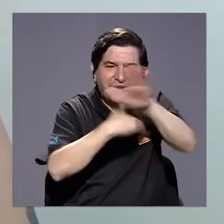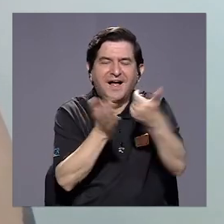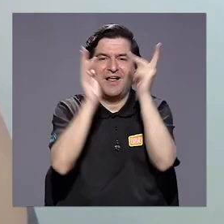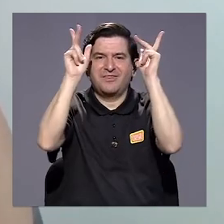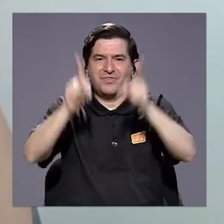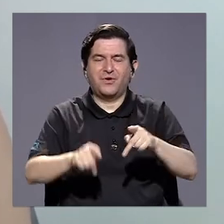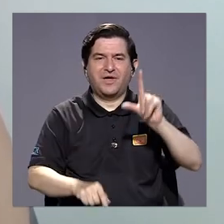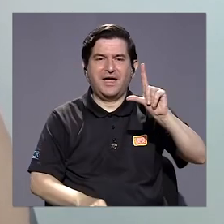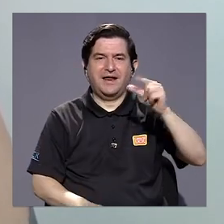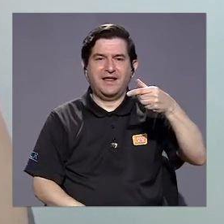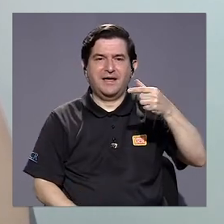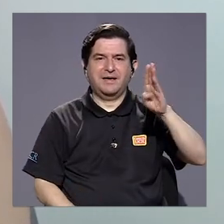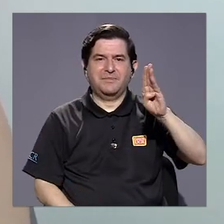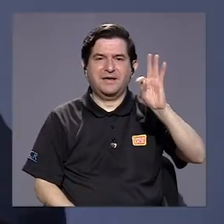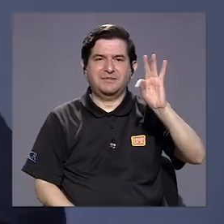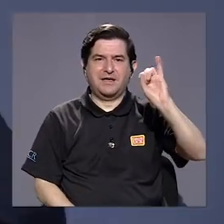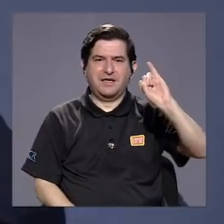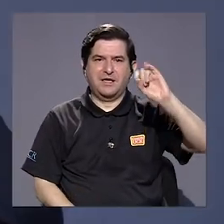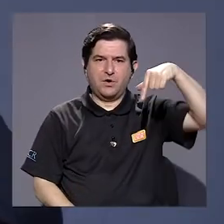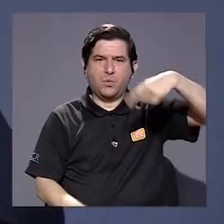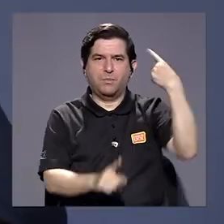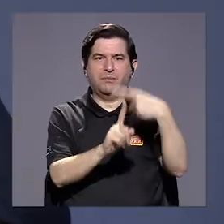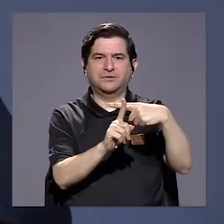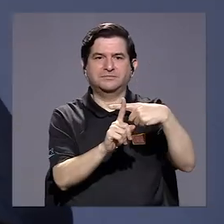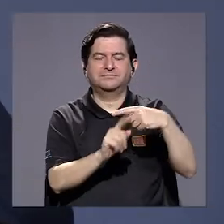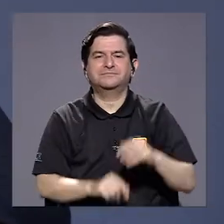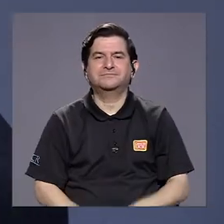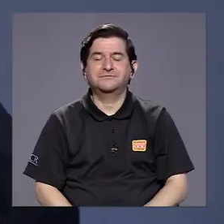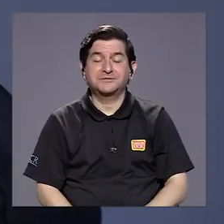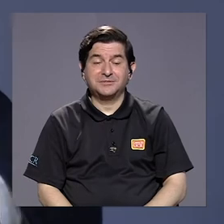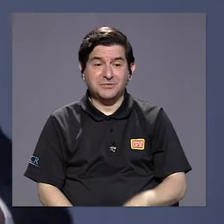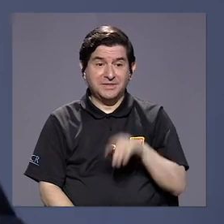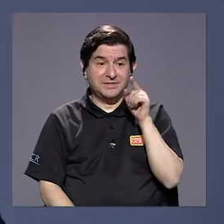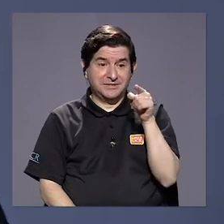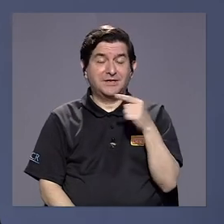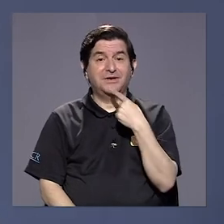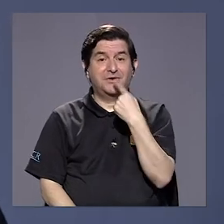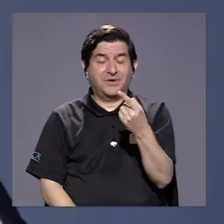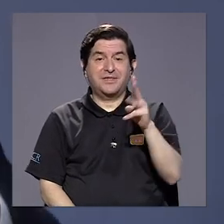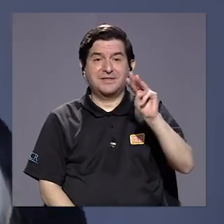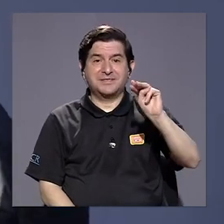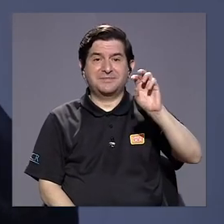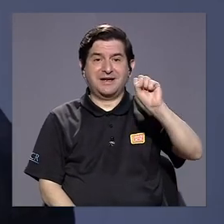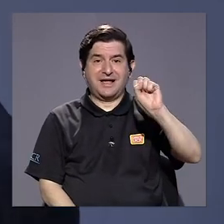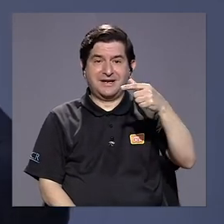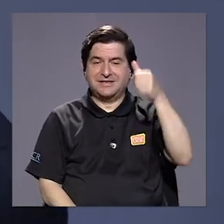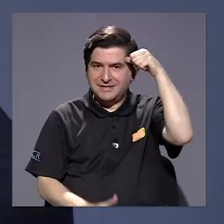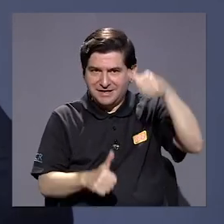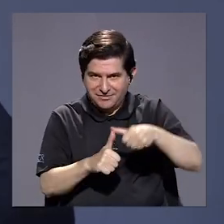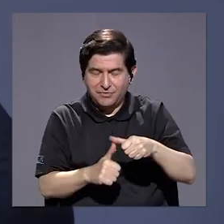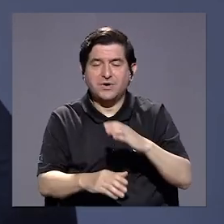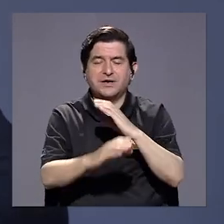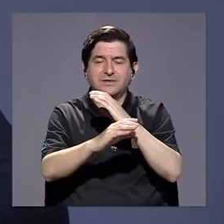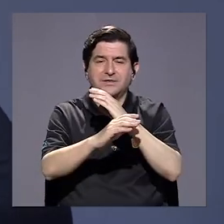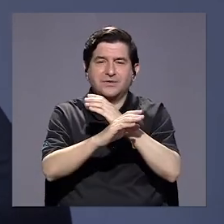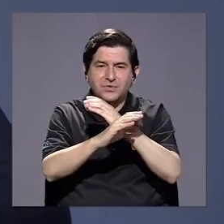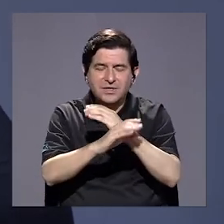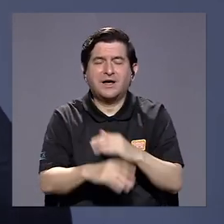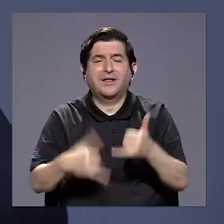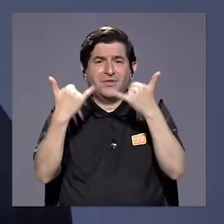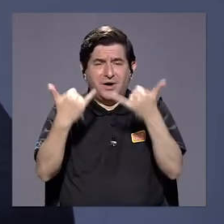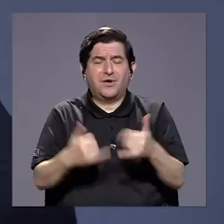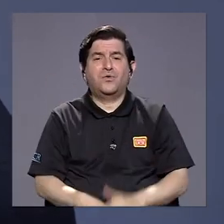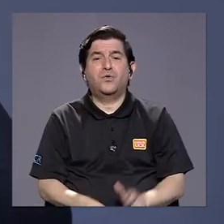todas las personas LGBTIQ. Bueno, nos quedamos con las palabras de Margarita recuerde cuidarse mucho en esta temporada